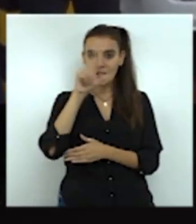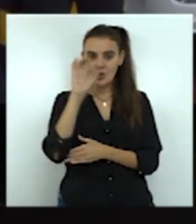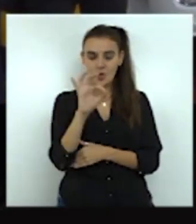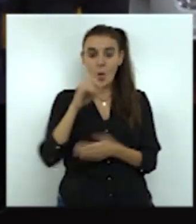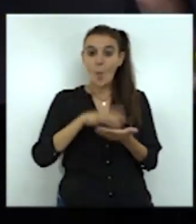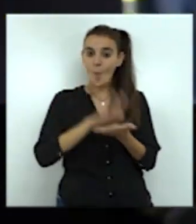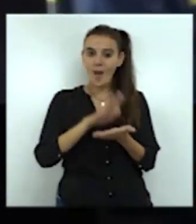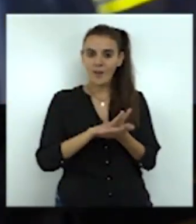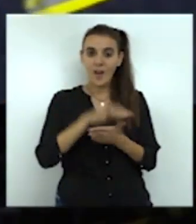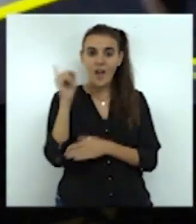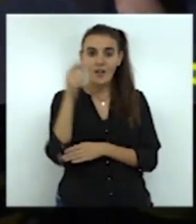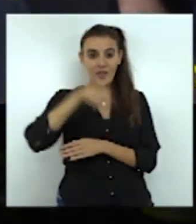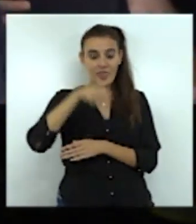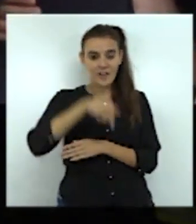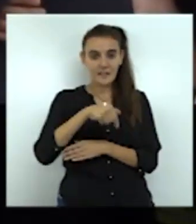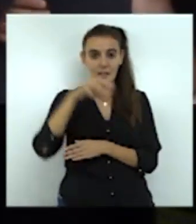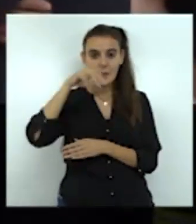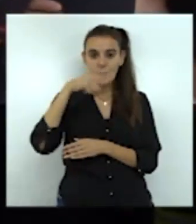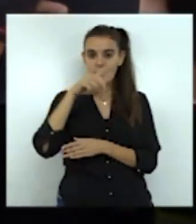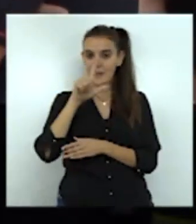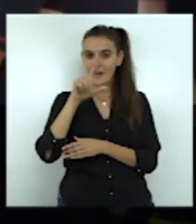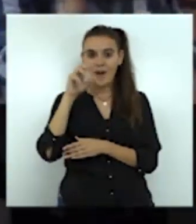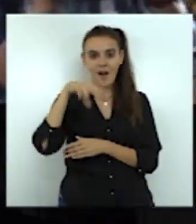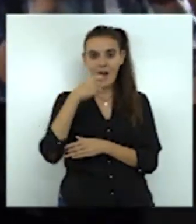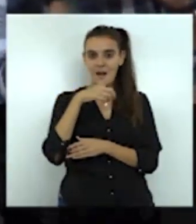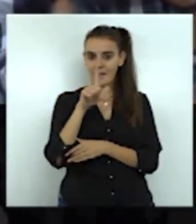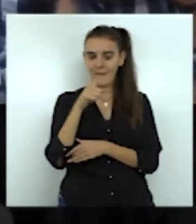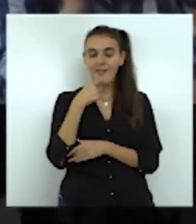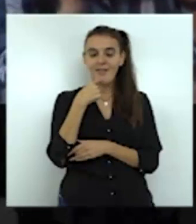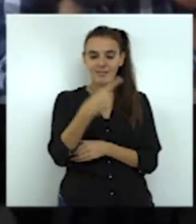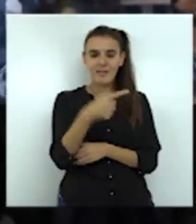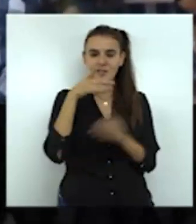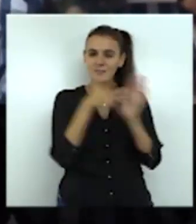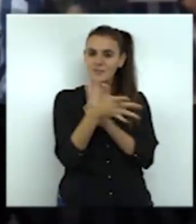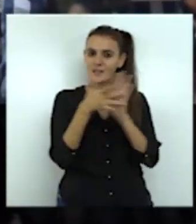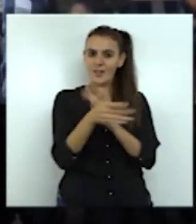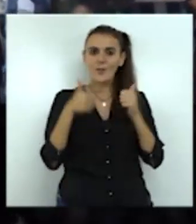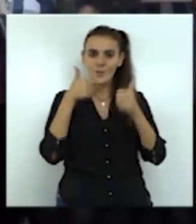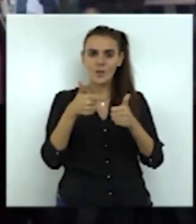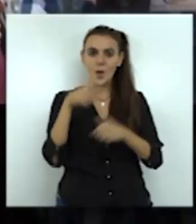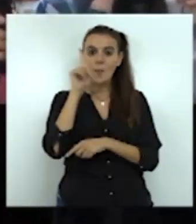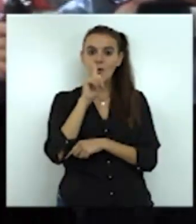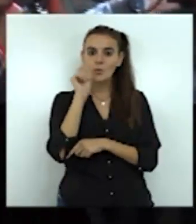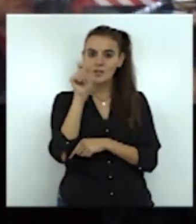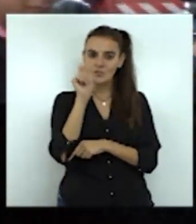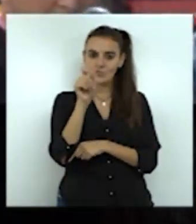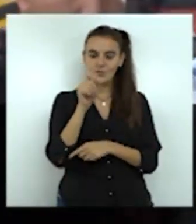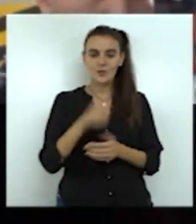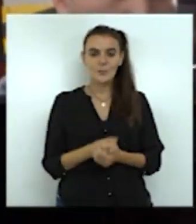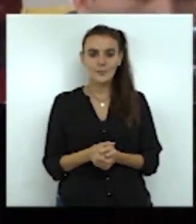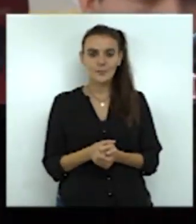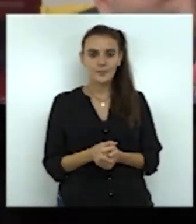Ceuta, Miguel Ángel Ríos, ha sido el encargado de explicar lo sucedido y dar comienzo al minuto de silencio. José Gil ha muerto, como